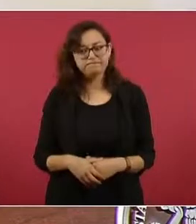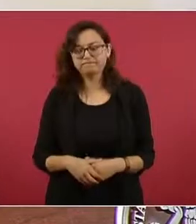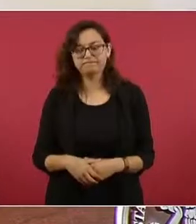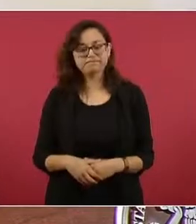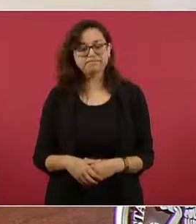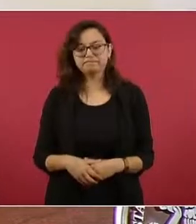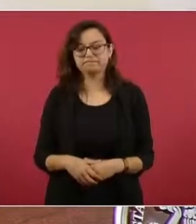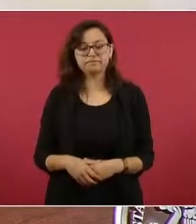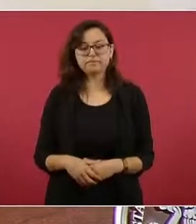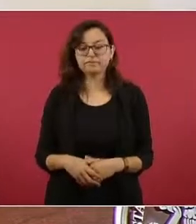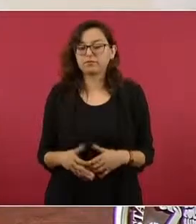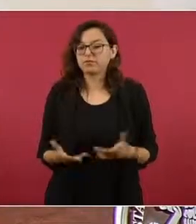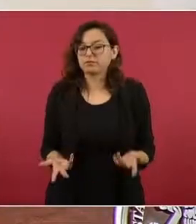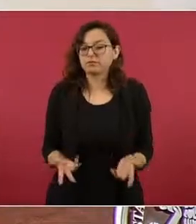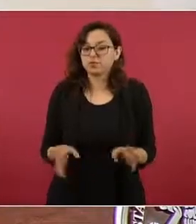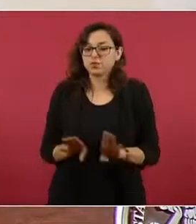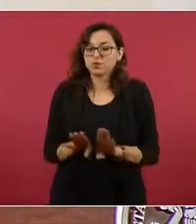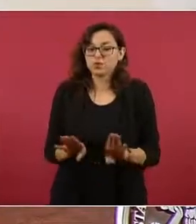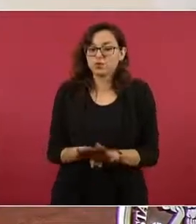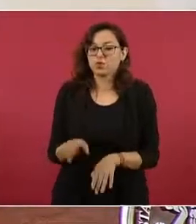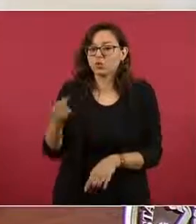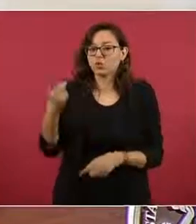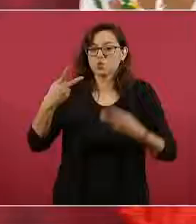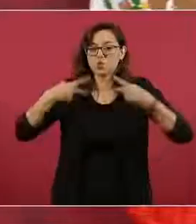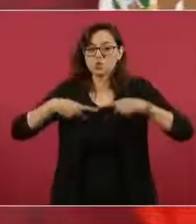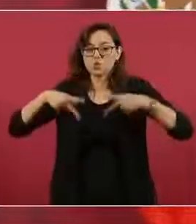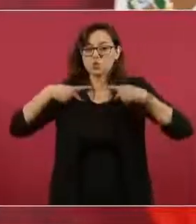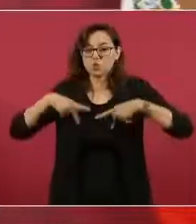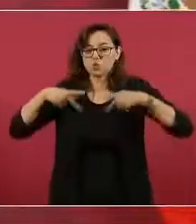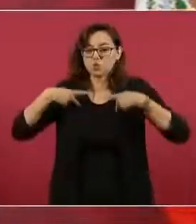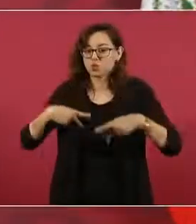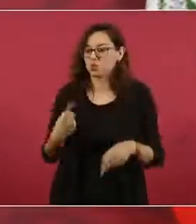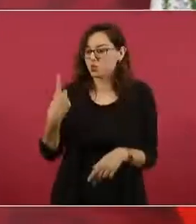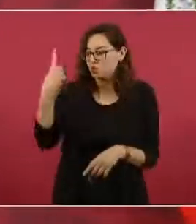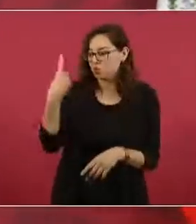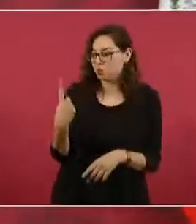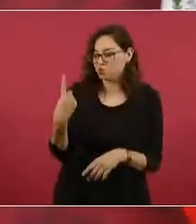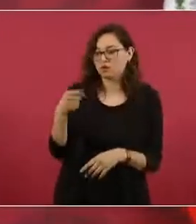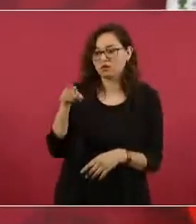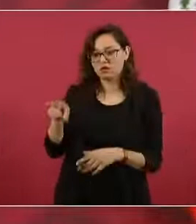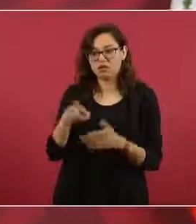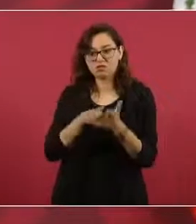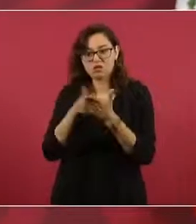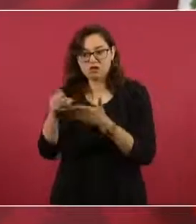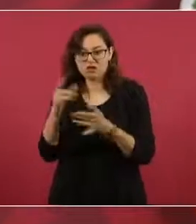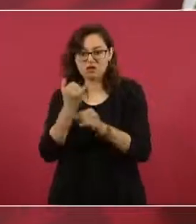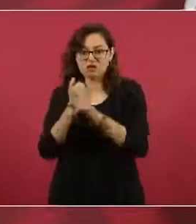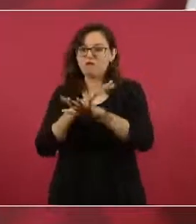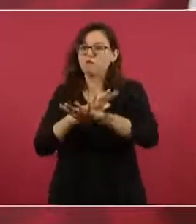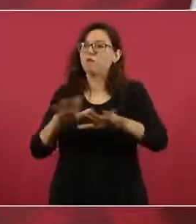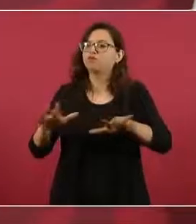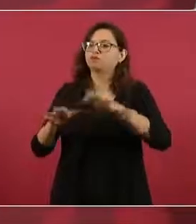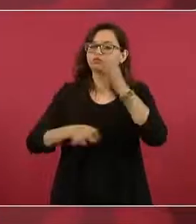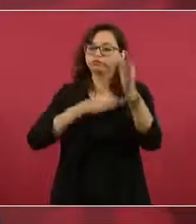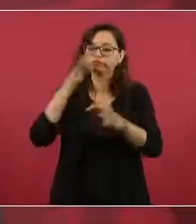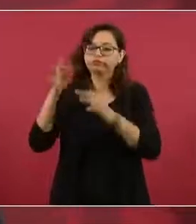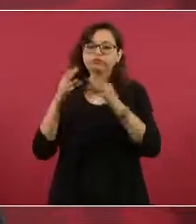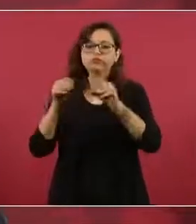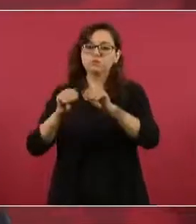a una persona que da a conocer información